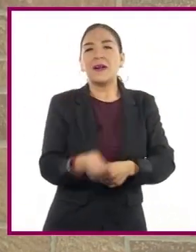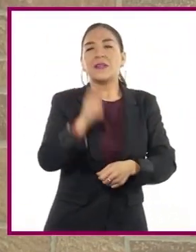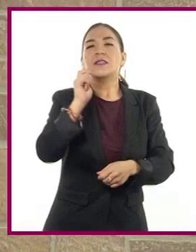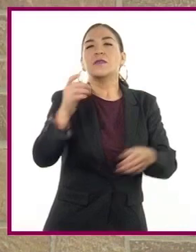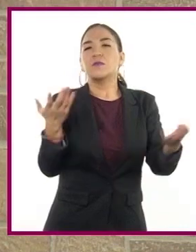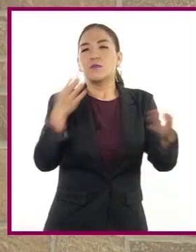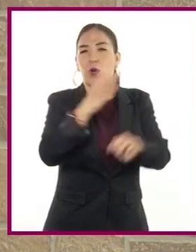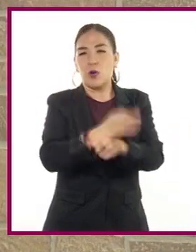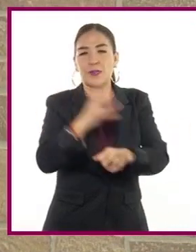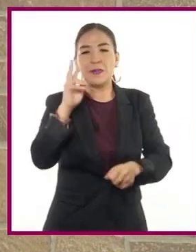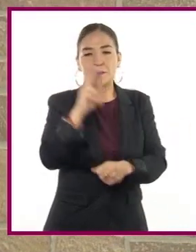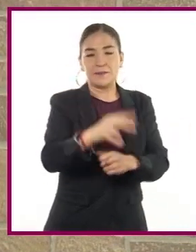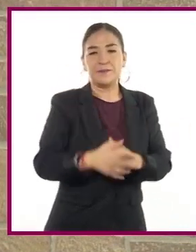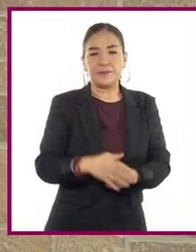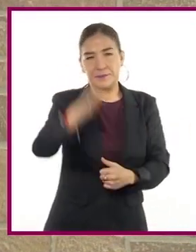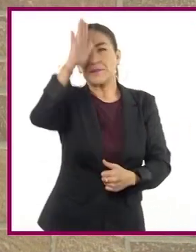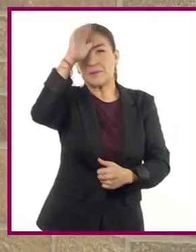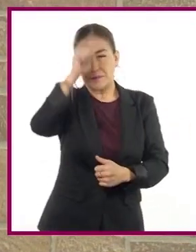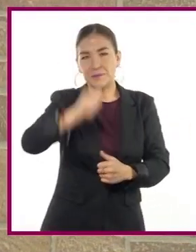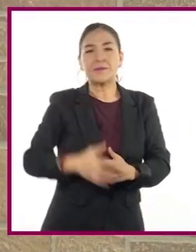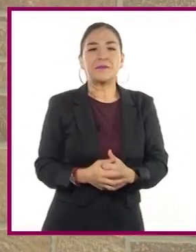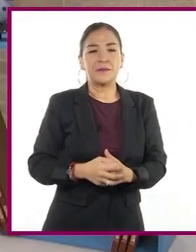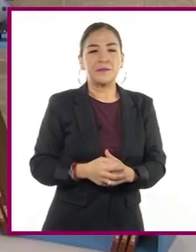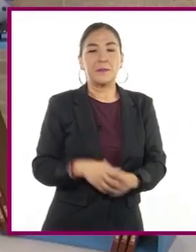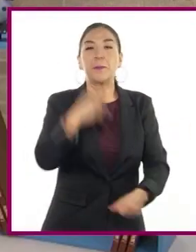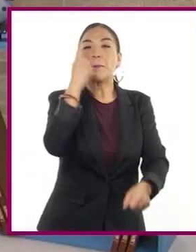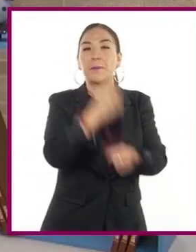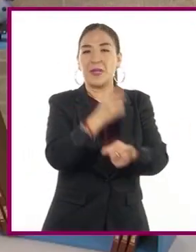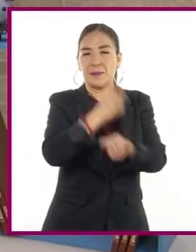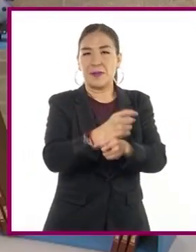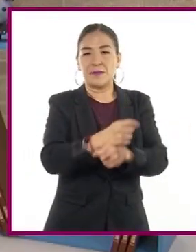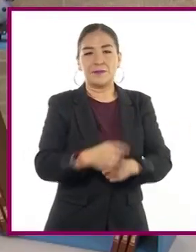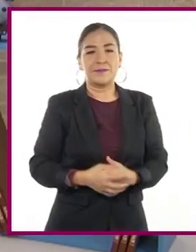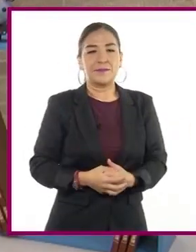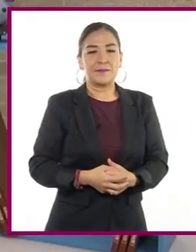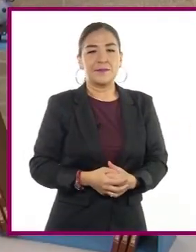vamos a realizar. De acuerdo. Tarjeta número uno.